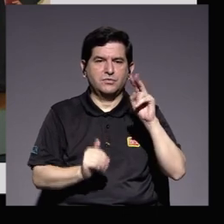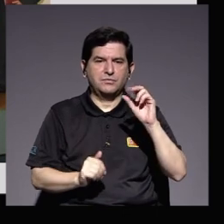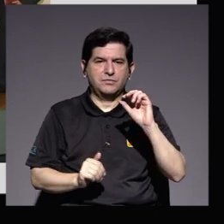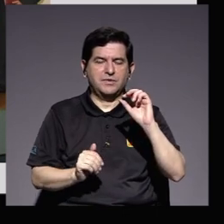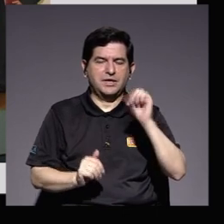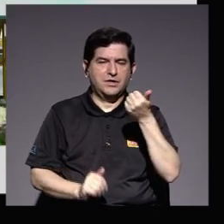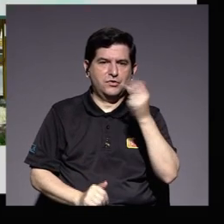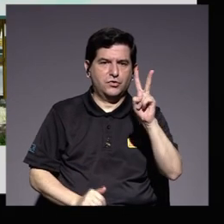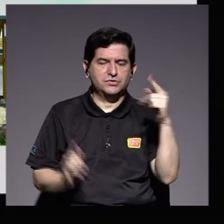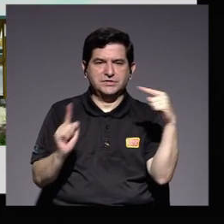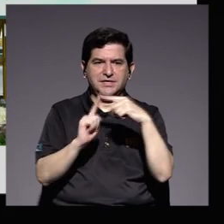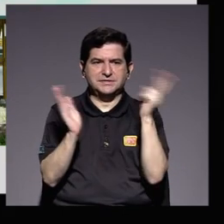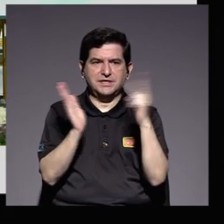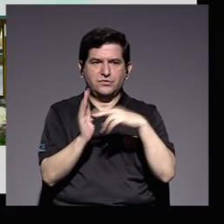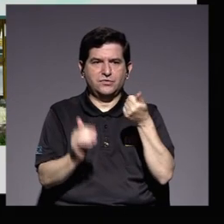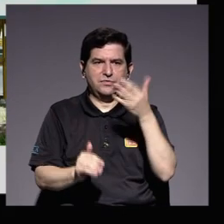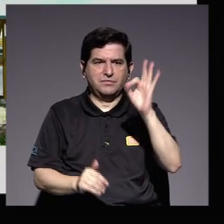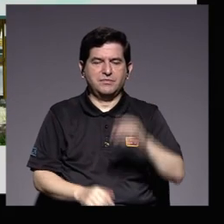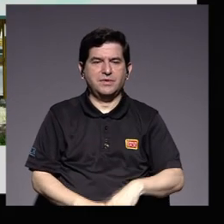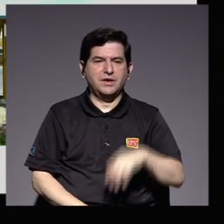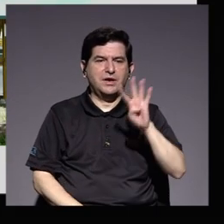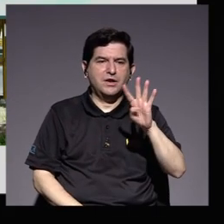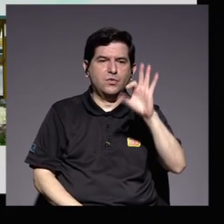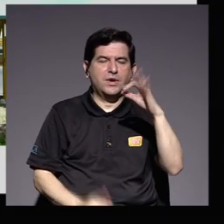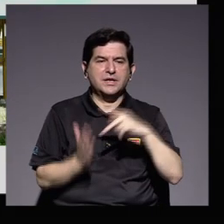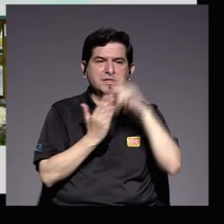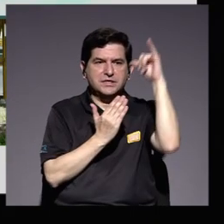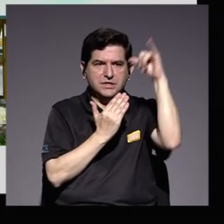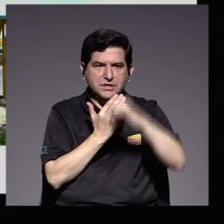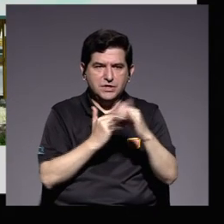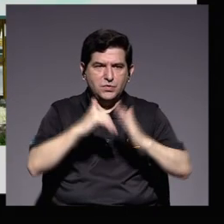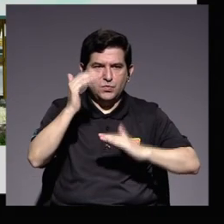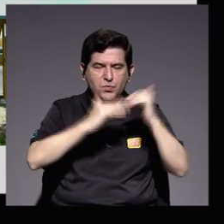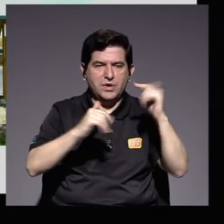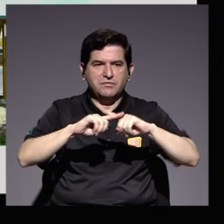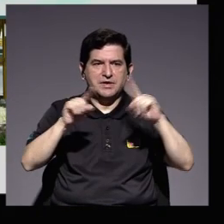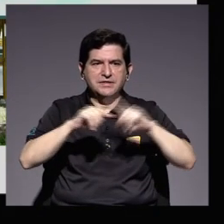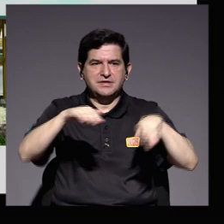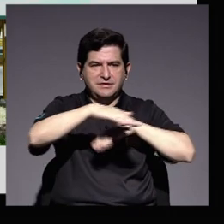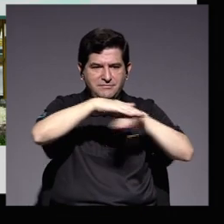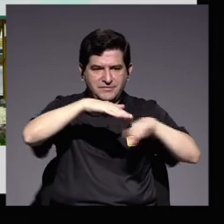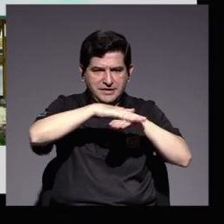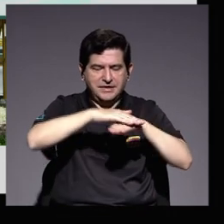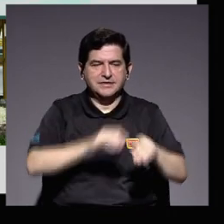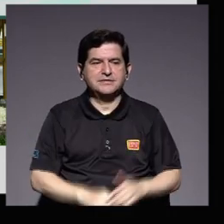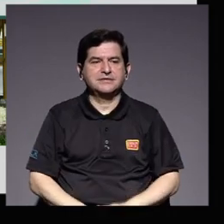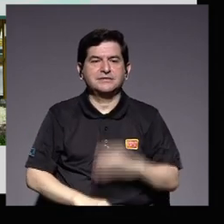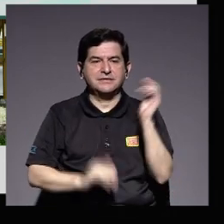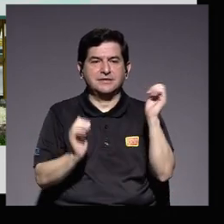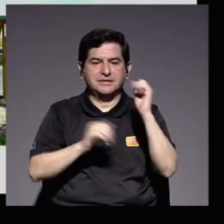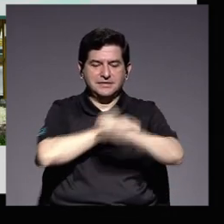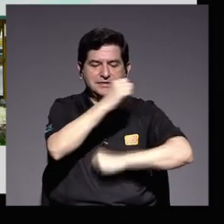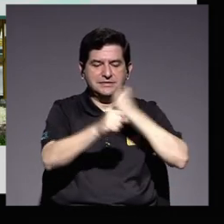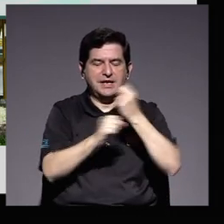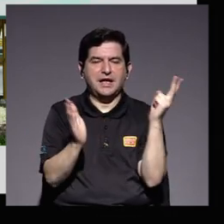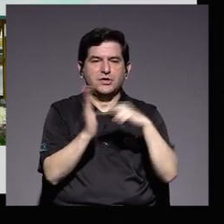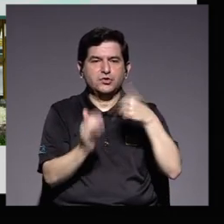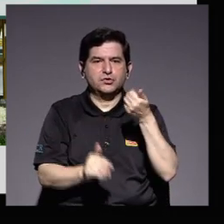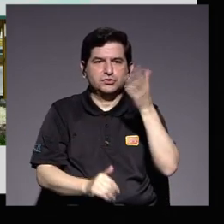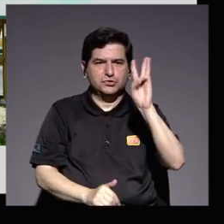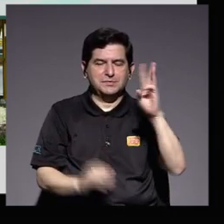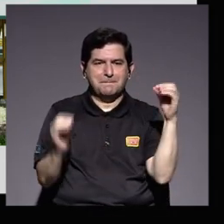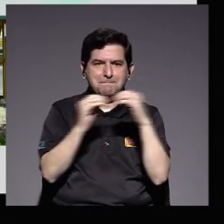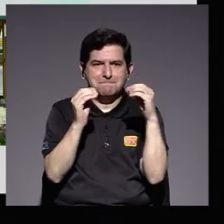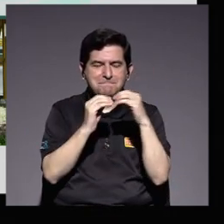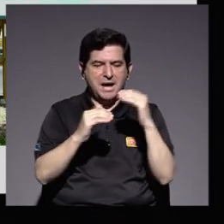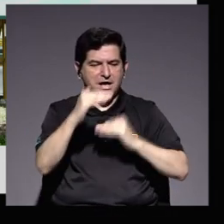2019 se construyeron más de 49 proyectos en sedes y recintos siendo el año 2016 en el que